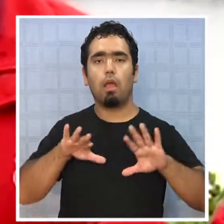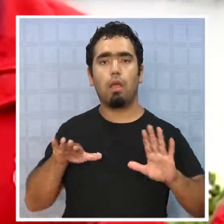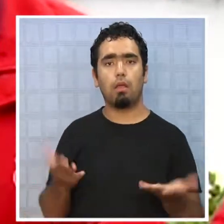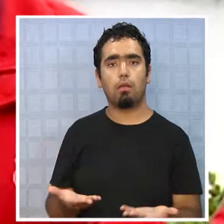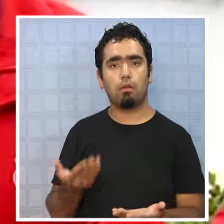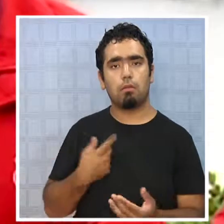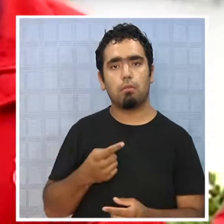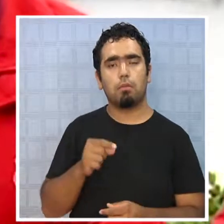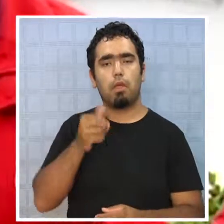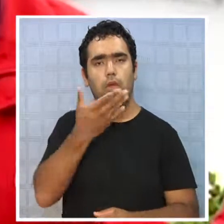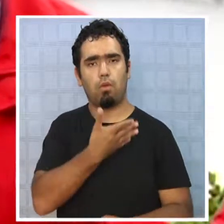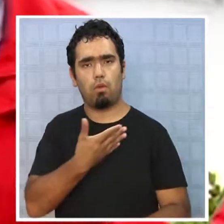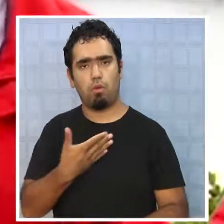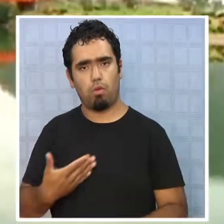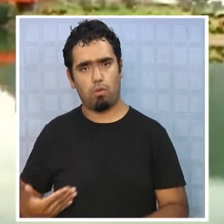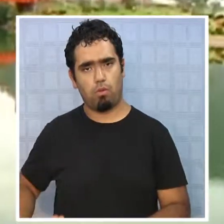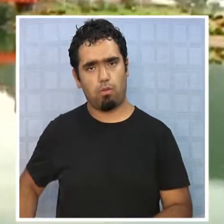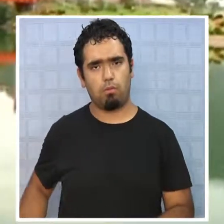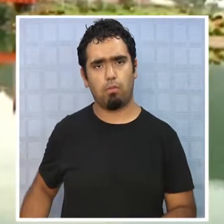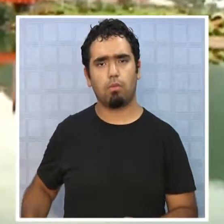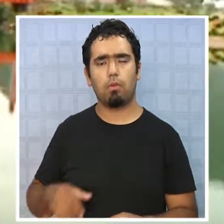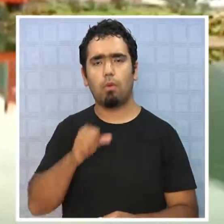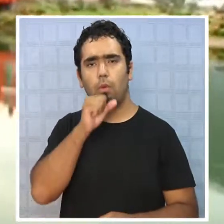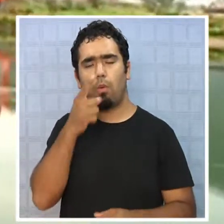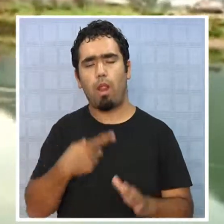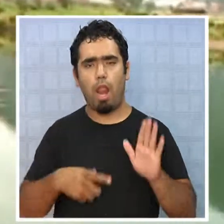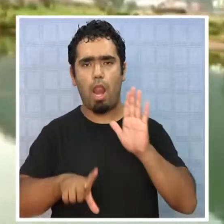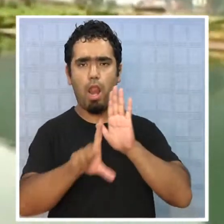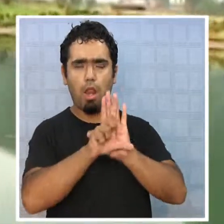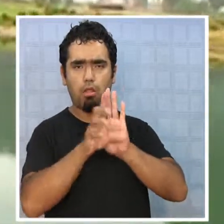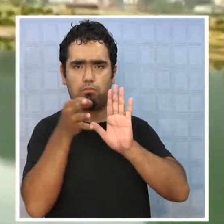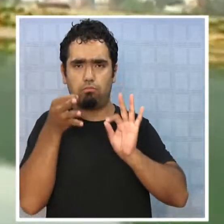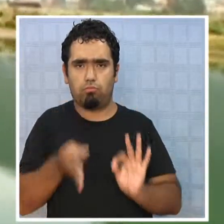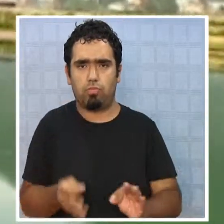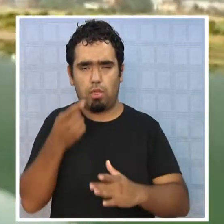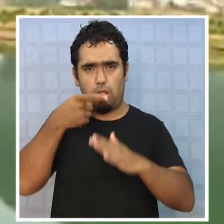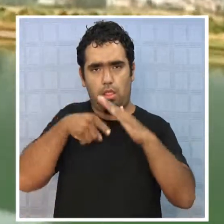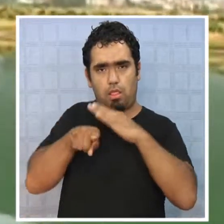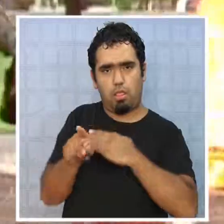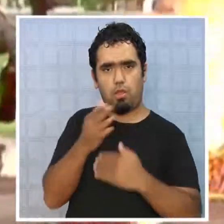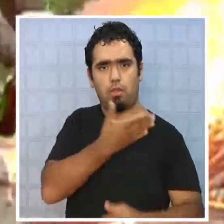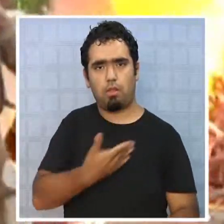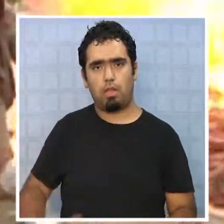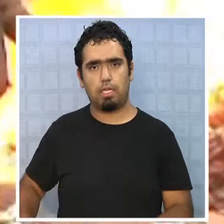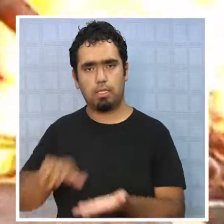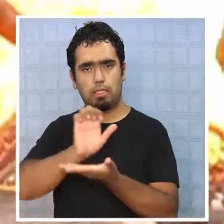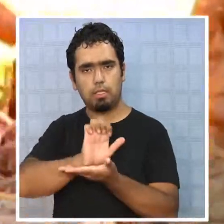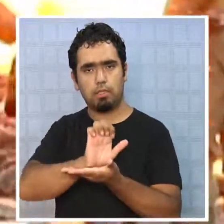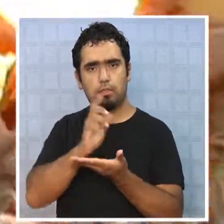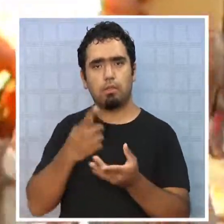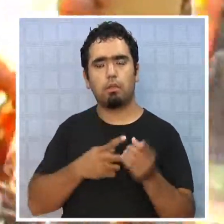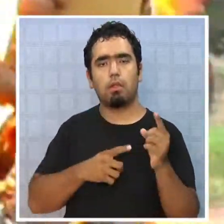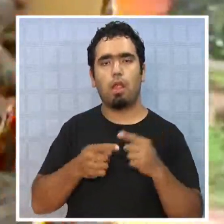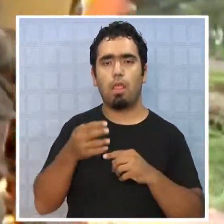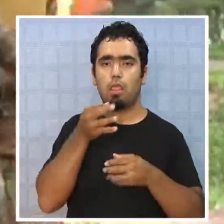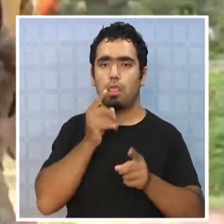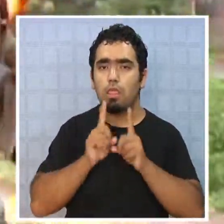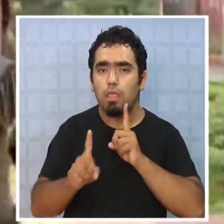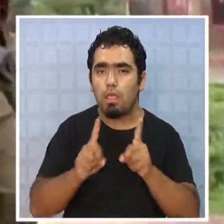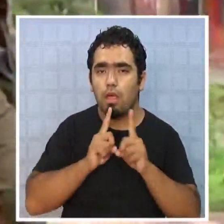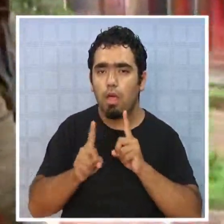la actitud tomada por el gobierno al querer aplicar la Ley de Seguridad Interior del Estado, el diálogo en Aysen se ve muy lejano.